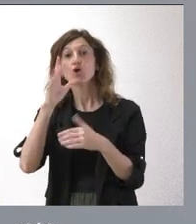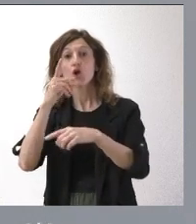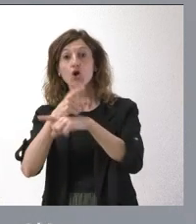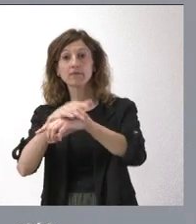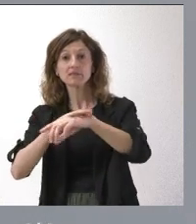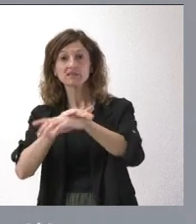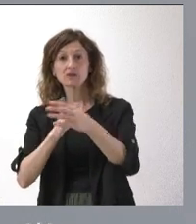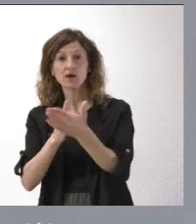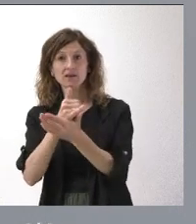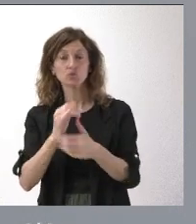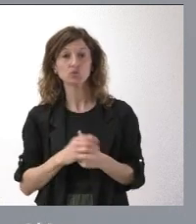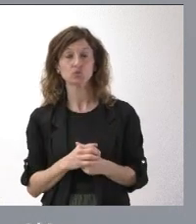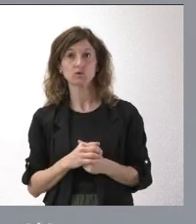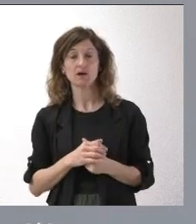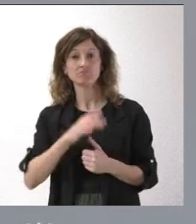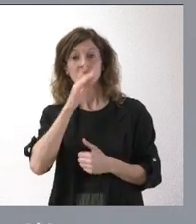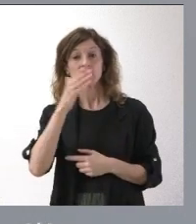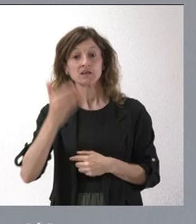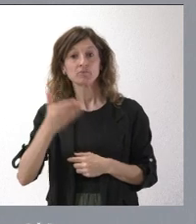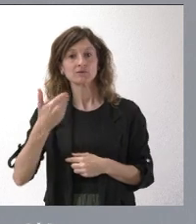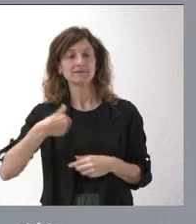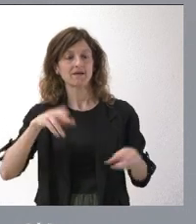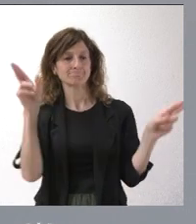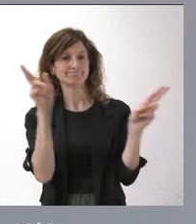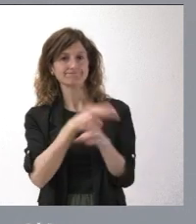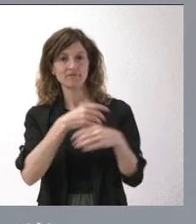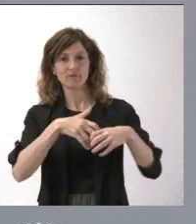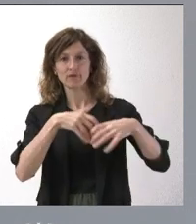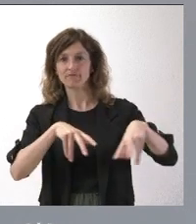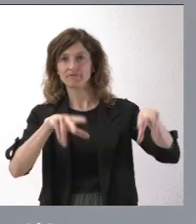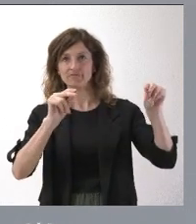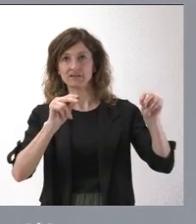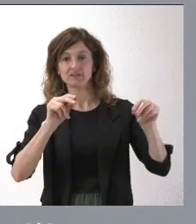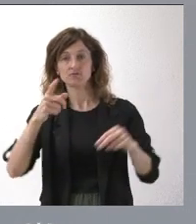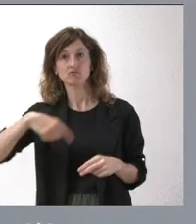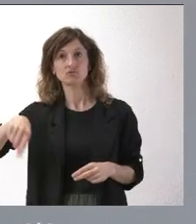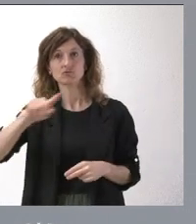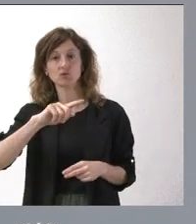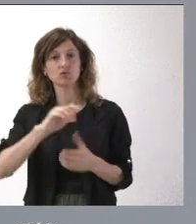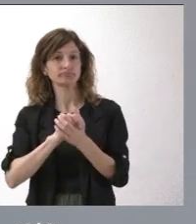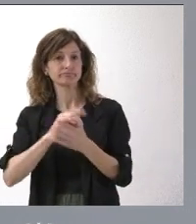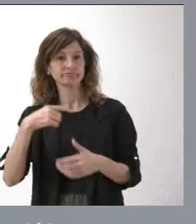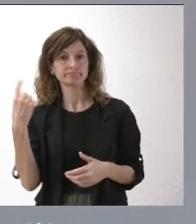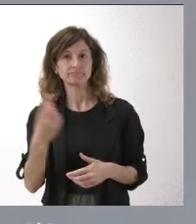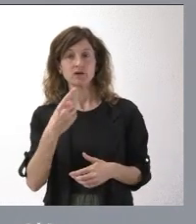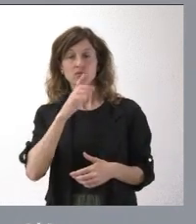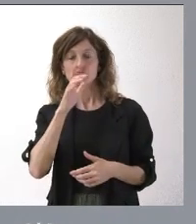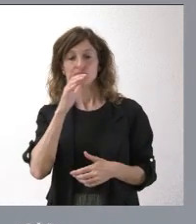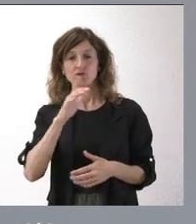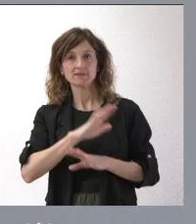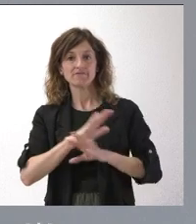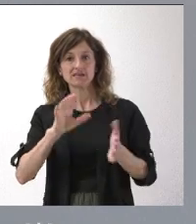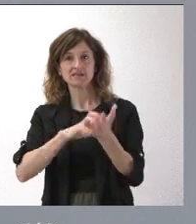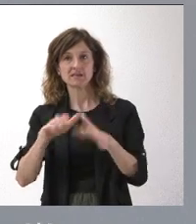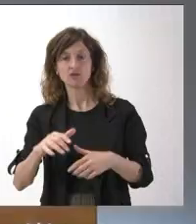del Ministerio de Agricultura y era importante que esta orden dejara de estar en vigor y, por tanto, nos felicitamos por ello de que ya no sea de aplicación en